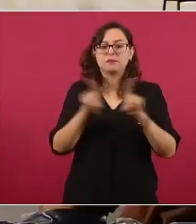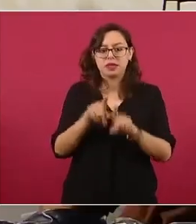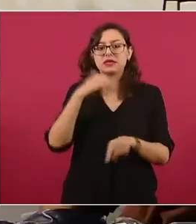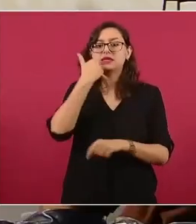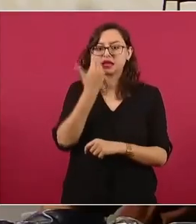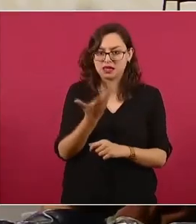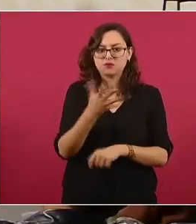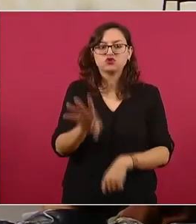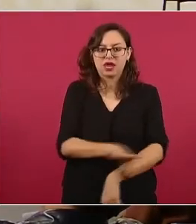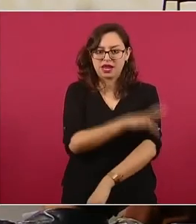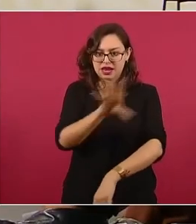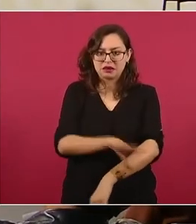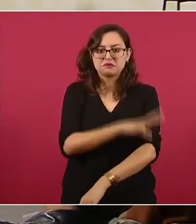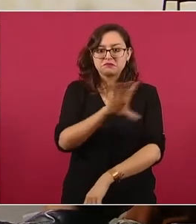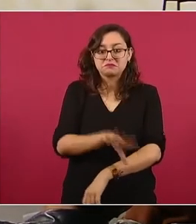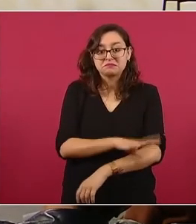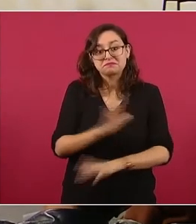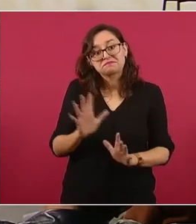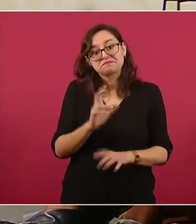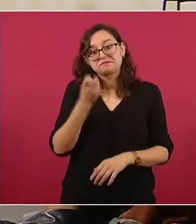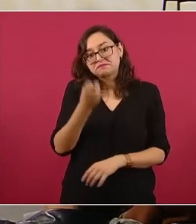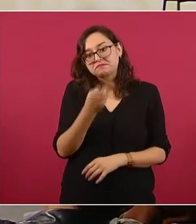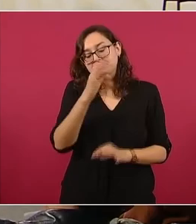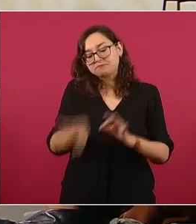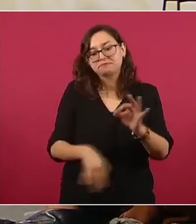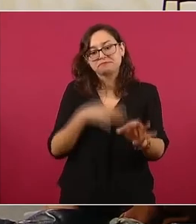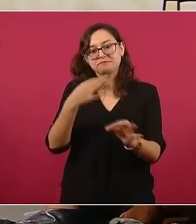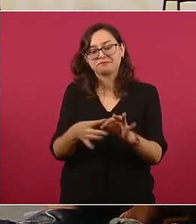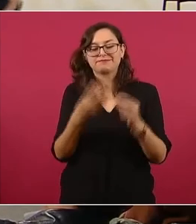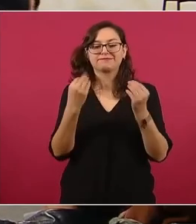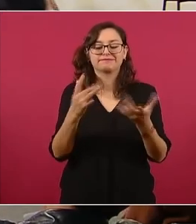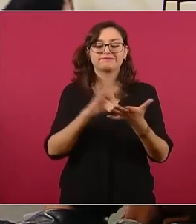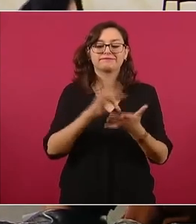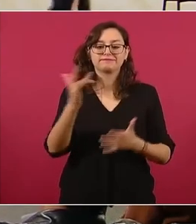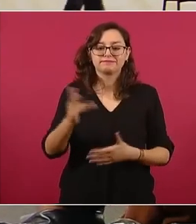Hasta aquí nuestra sección de hoy, muchas gracias. Con su permiso, señor presidente.